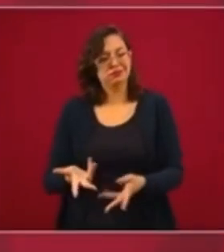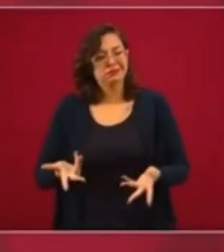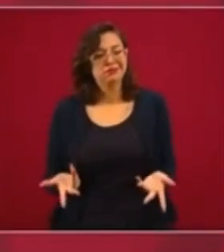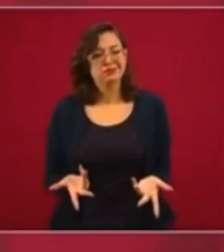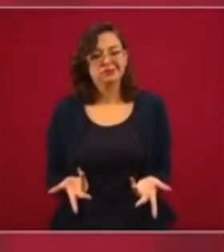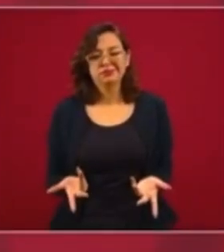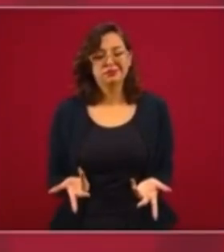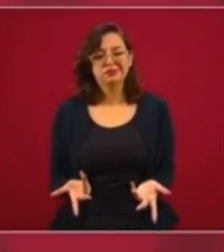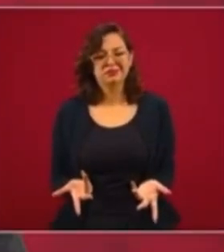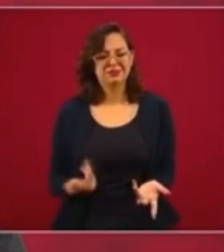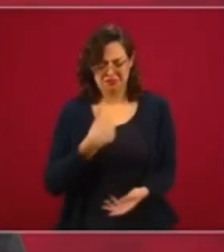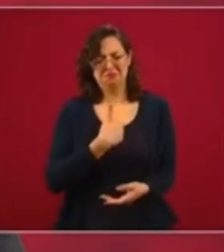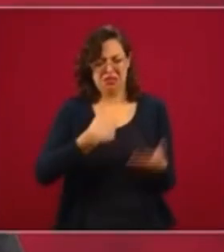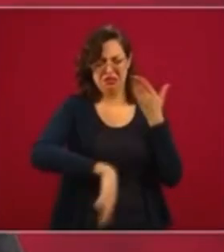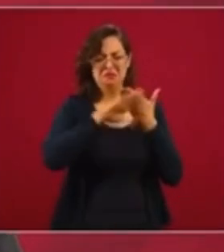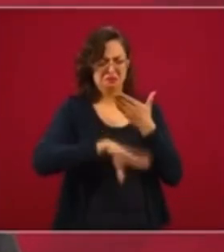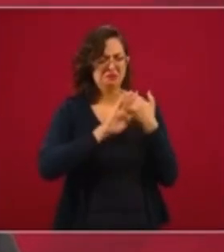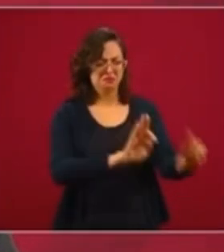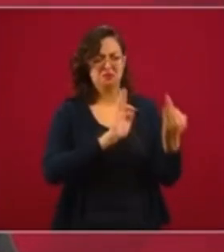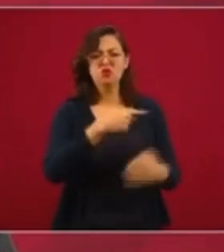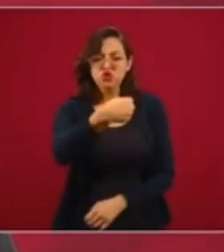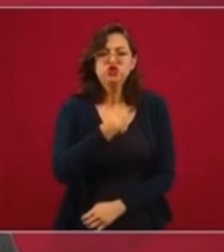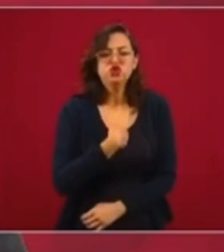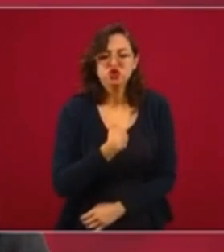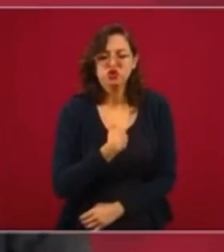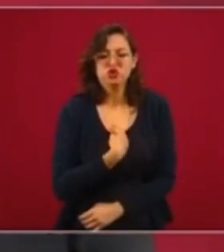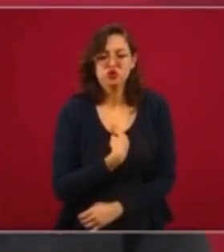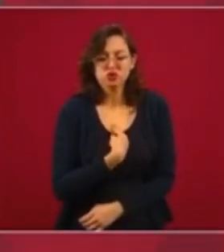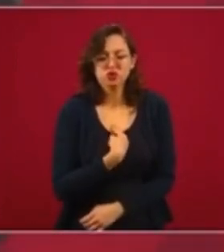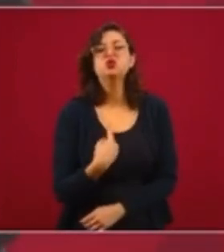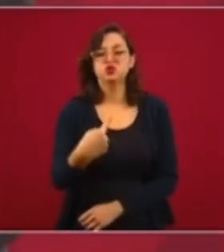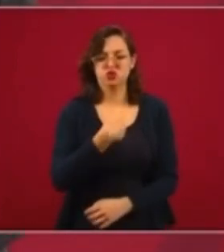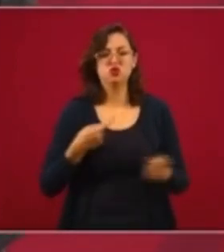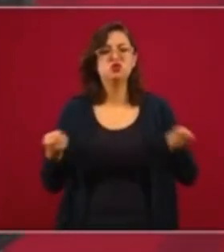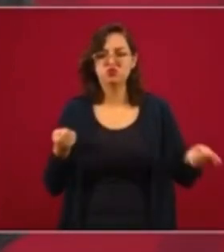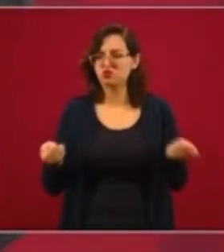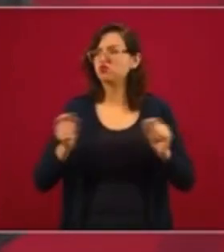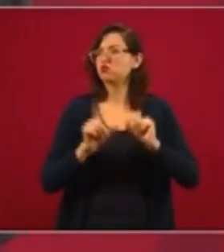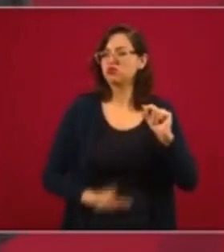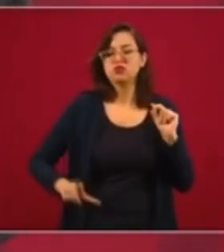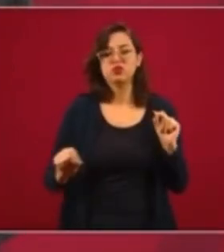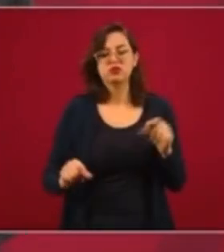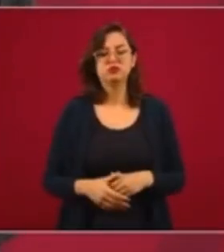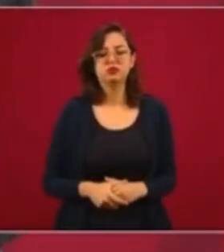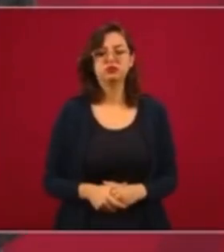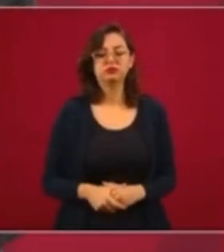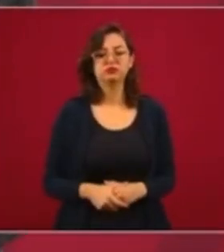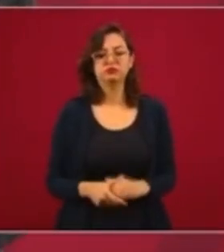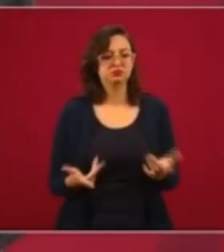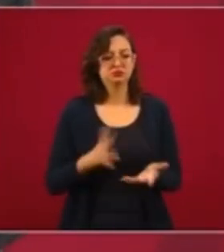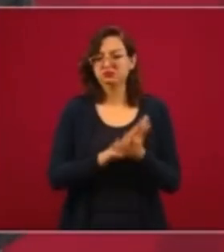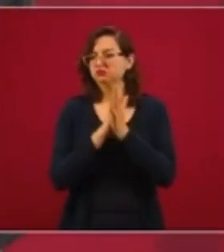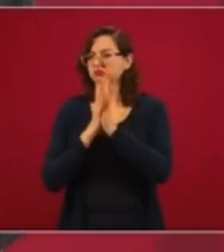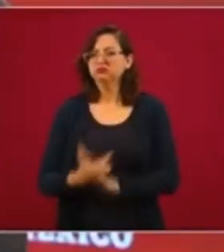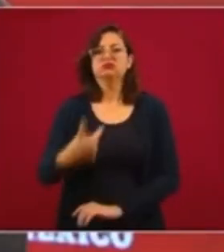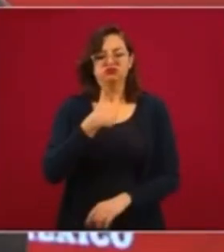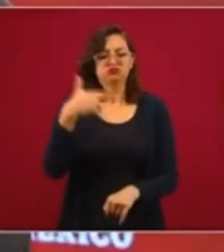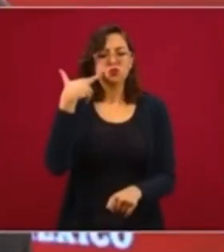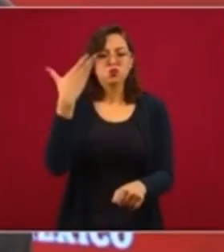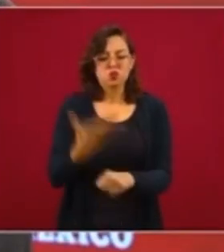entonces es conmigo yo soy el que le estoy conduciendo el proceso de transformación